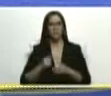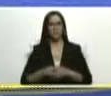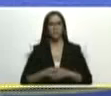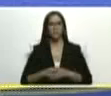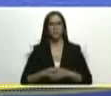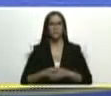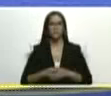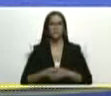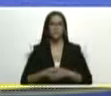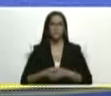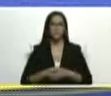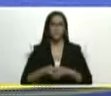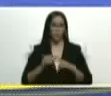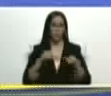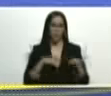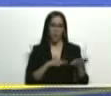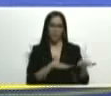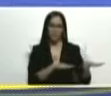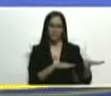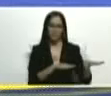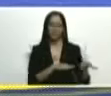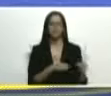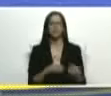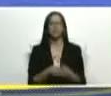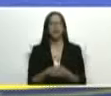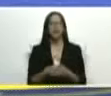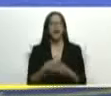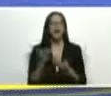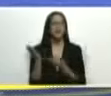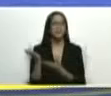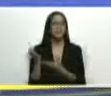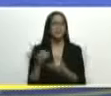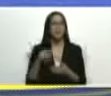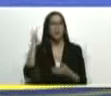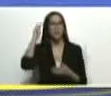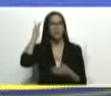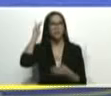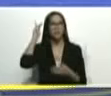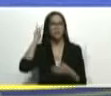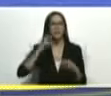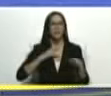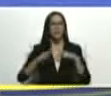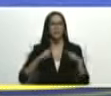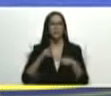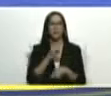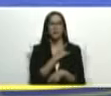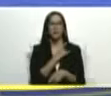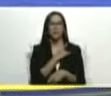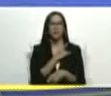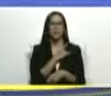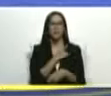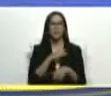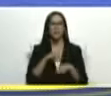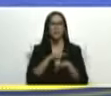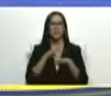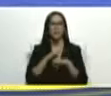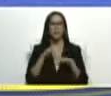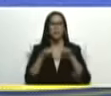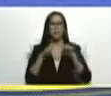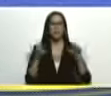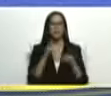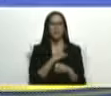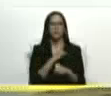estado cogede para allá le mandamos a la profesora rectora universitaria y ministra de educación